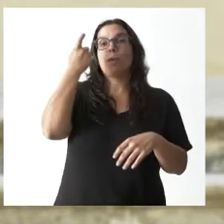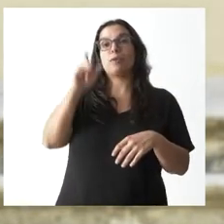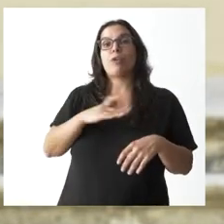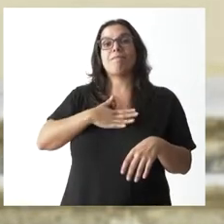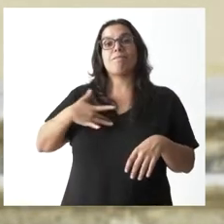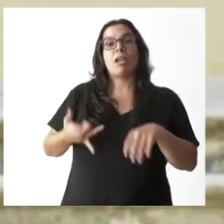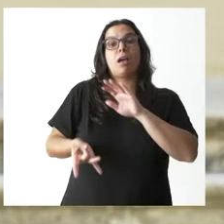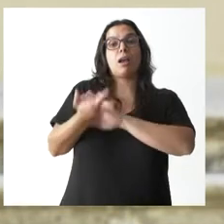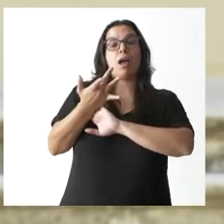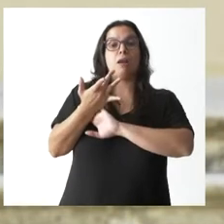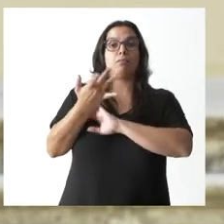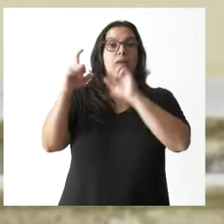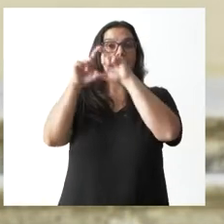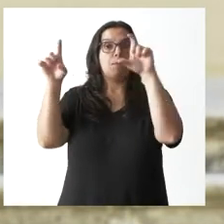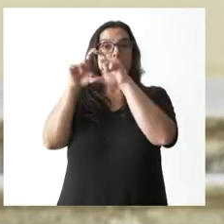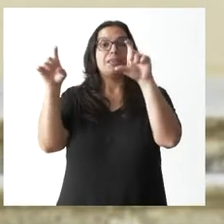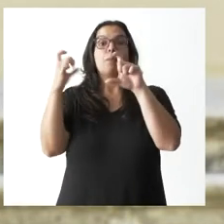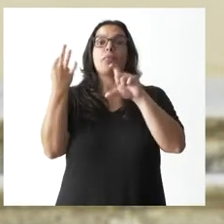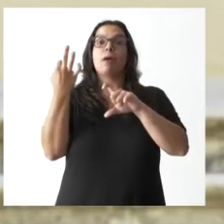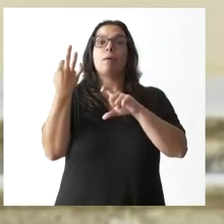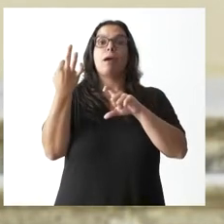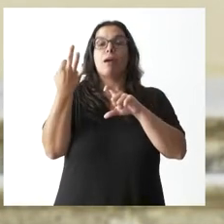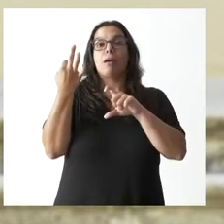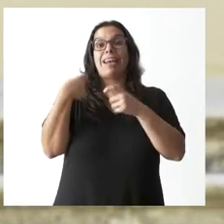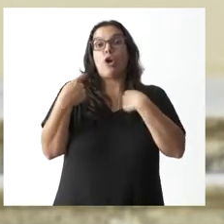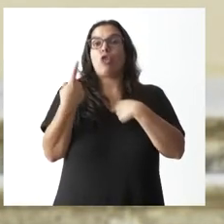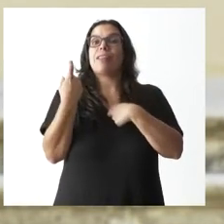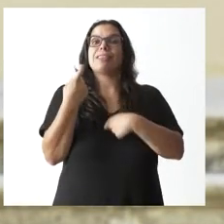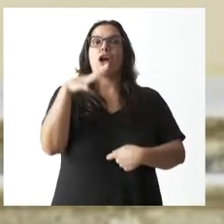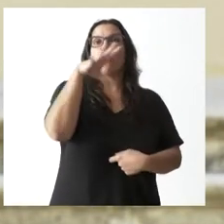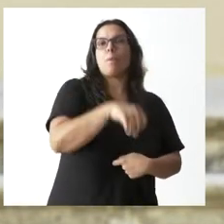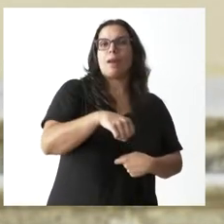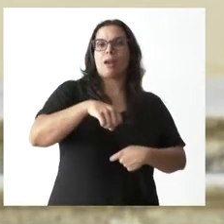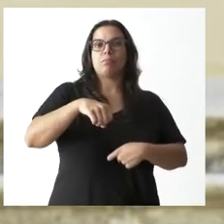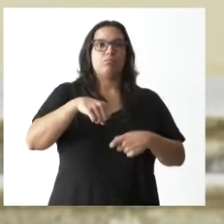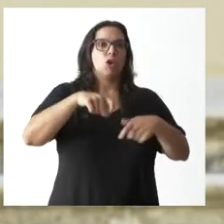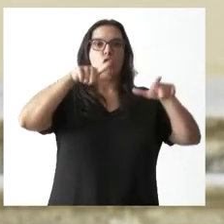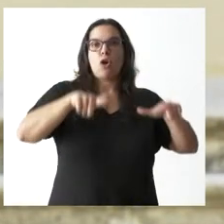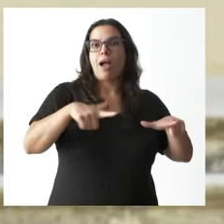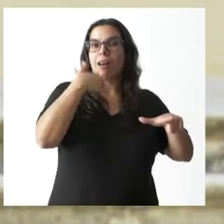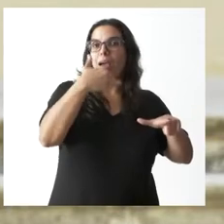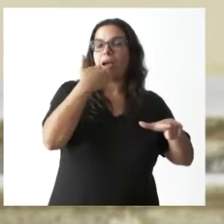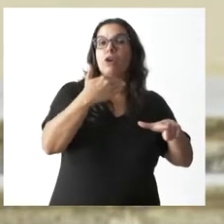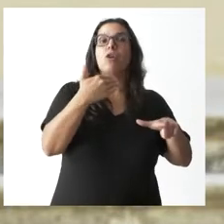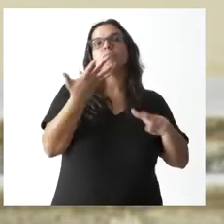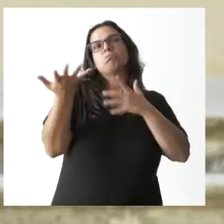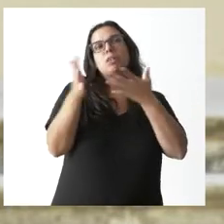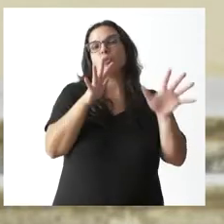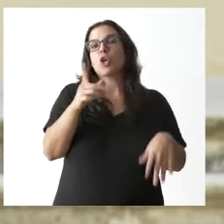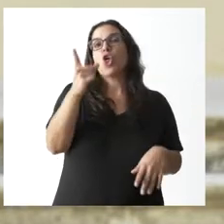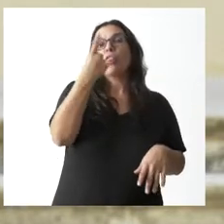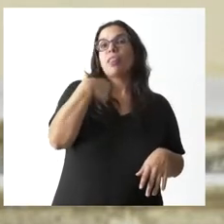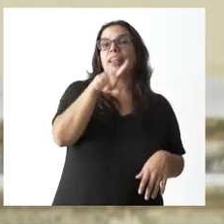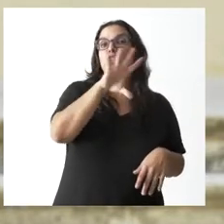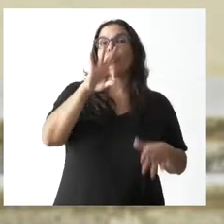quiera adquirir un inmueble para su negocio en el medio rural por un importe aproximado de 150